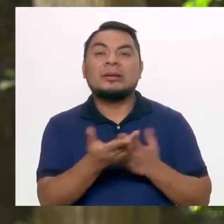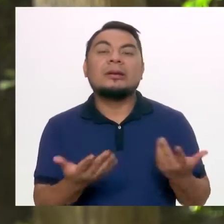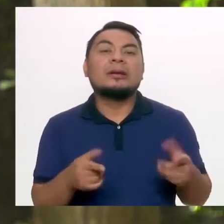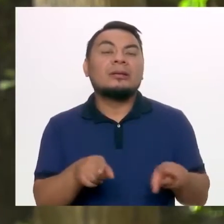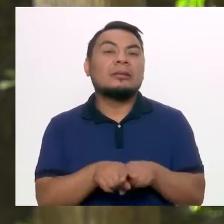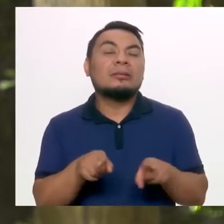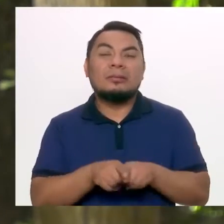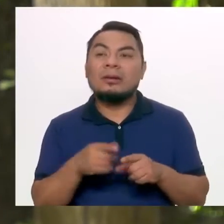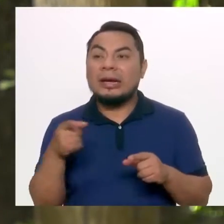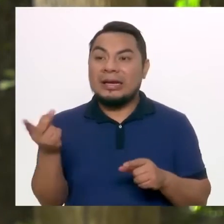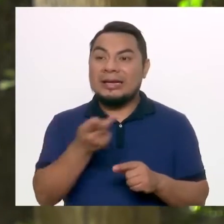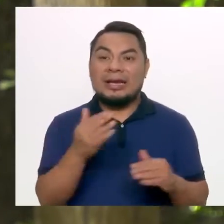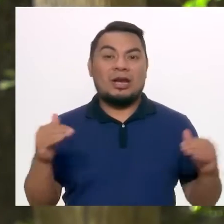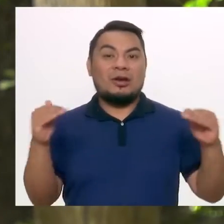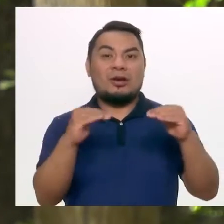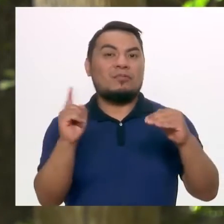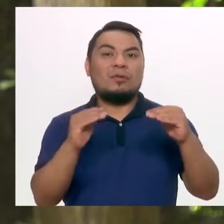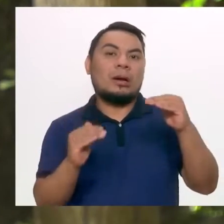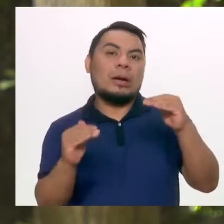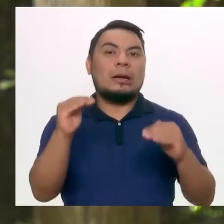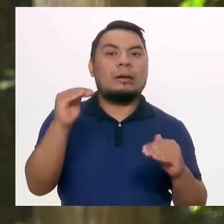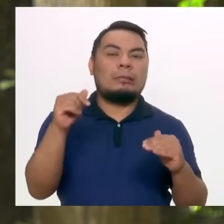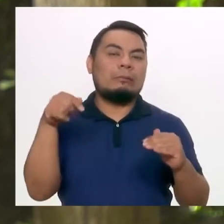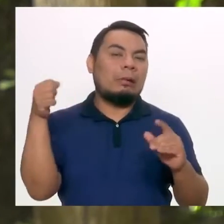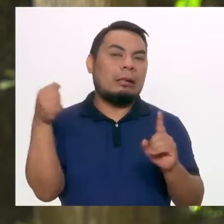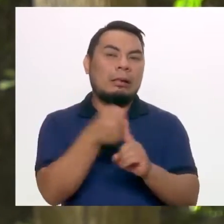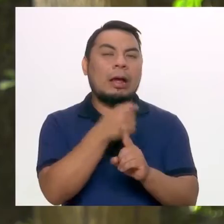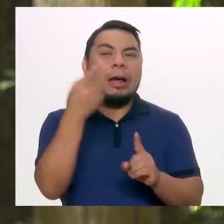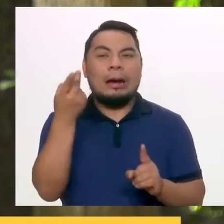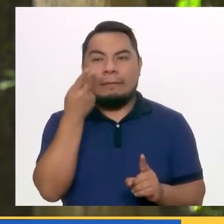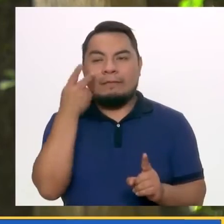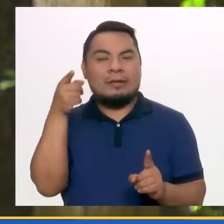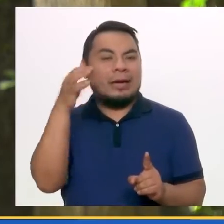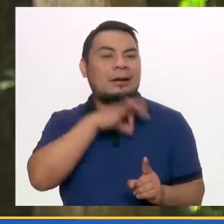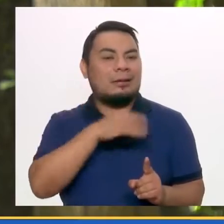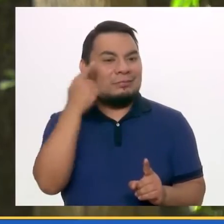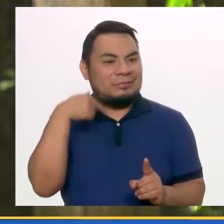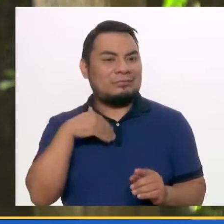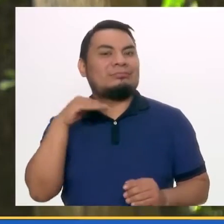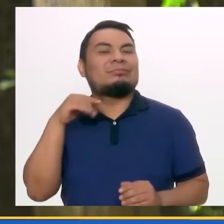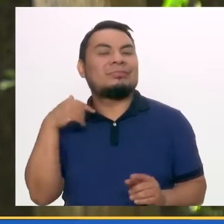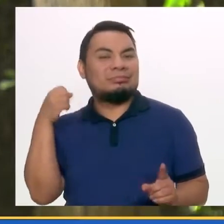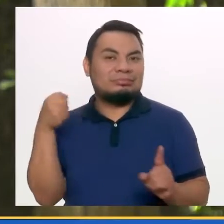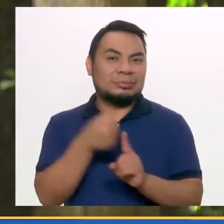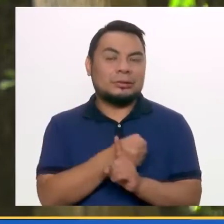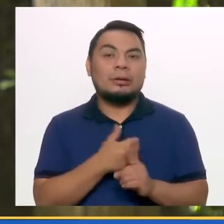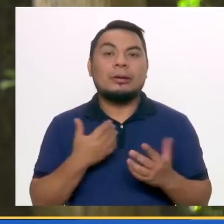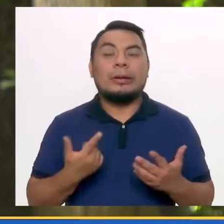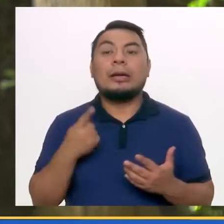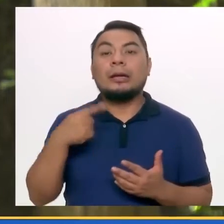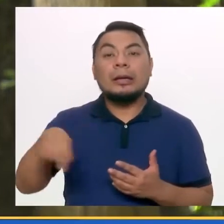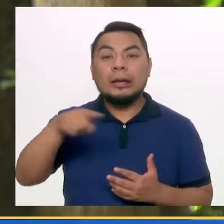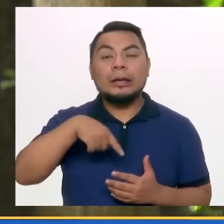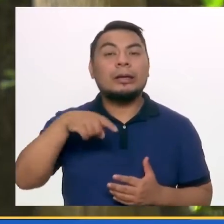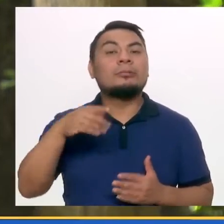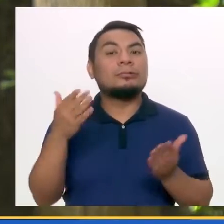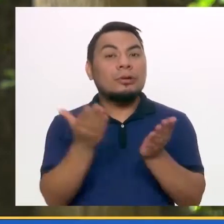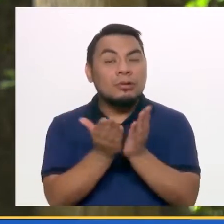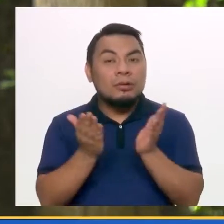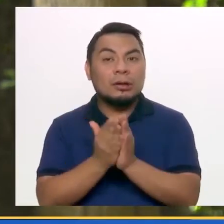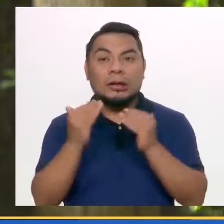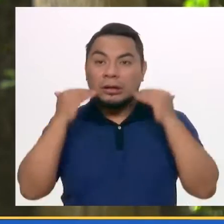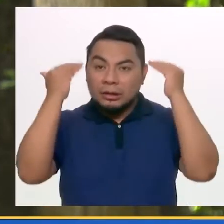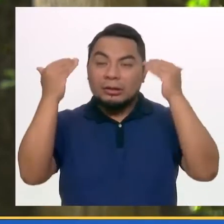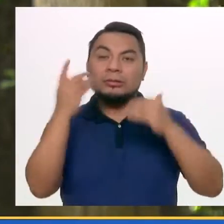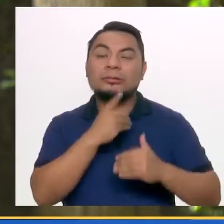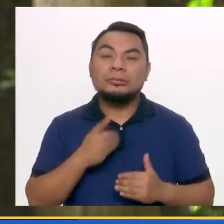paridad, es decir, hay una situación de abuso. Y eso requiere que los adultos, las instituciones